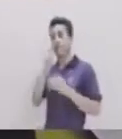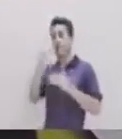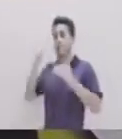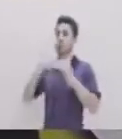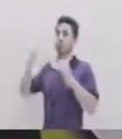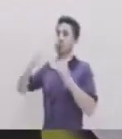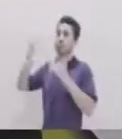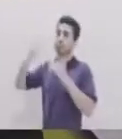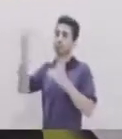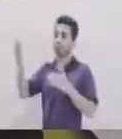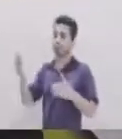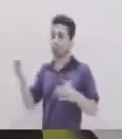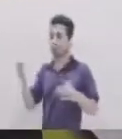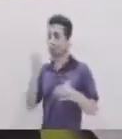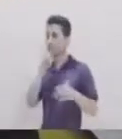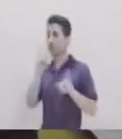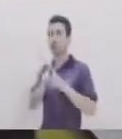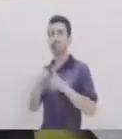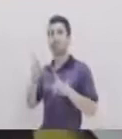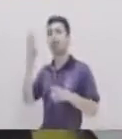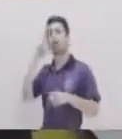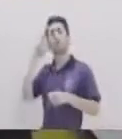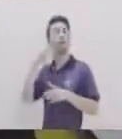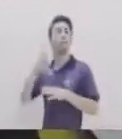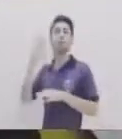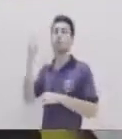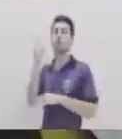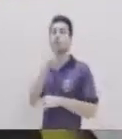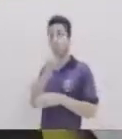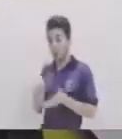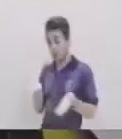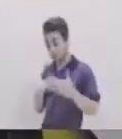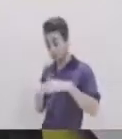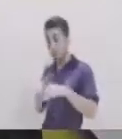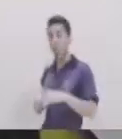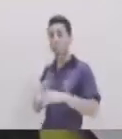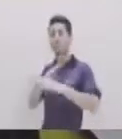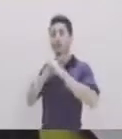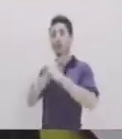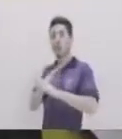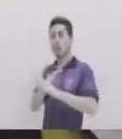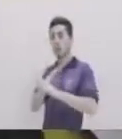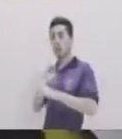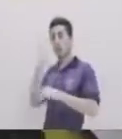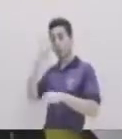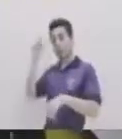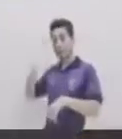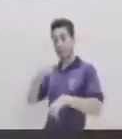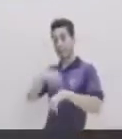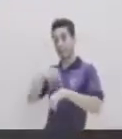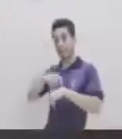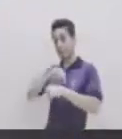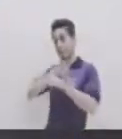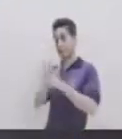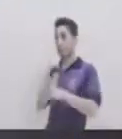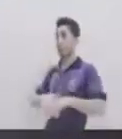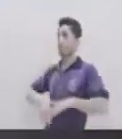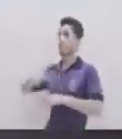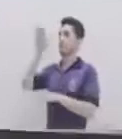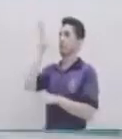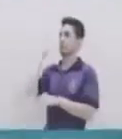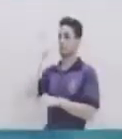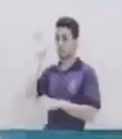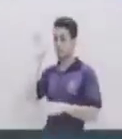mejorar Pero sobre todo Recuerda Tu empaque Siempre debe ser Seguro Y en tiempos De pandemia Mucho más